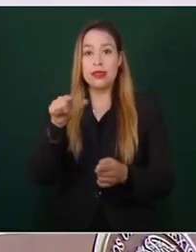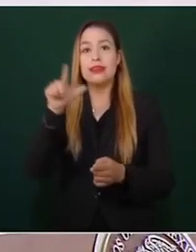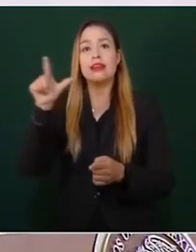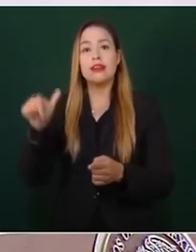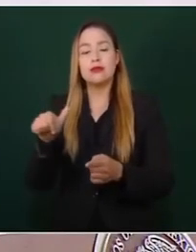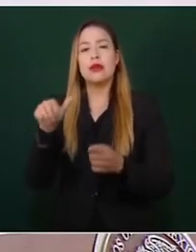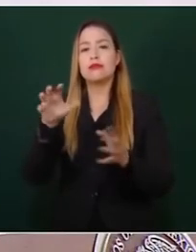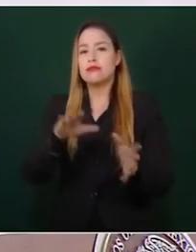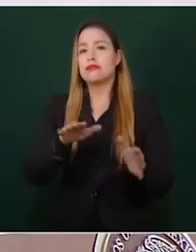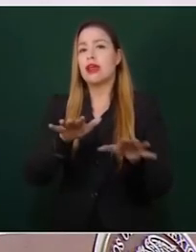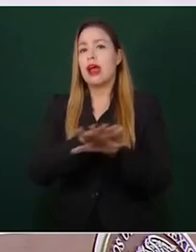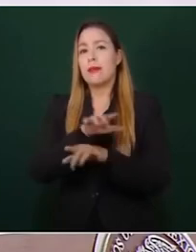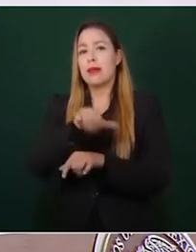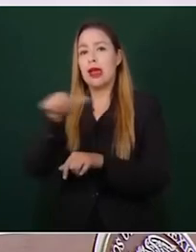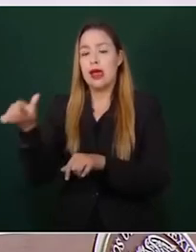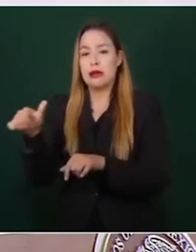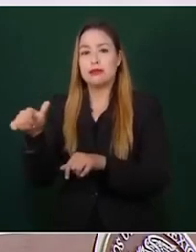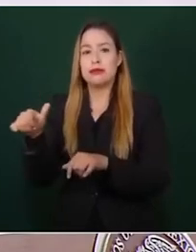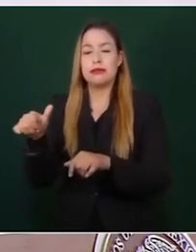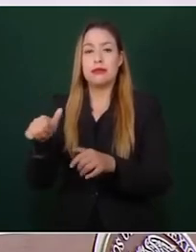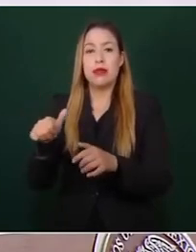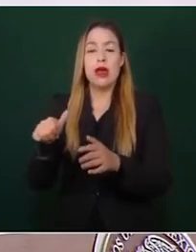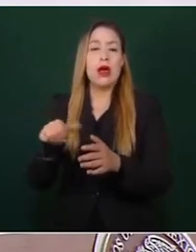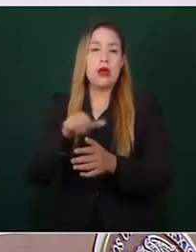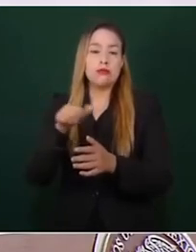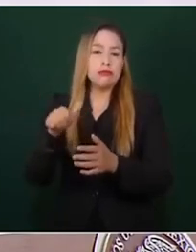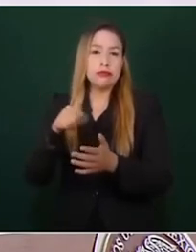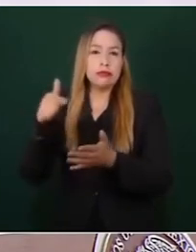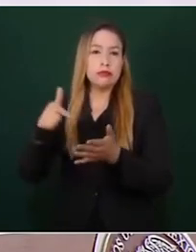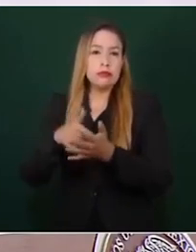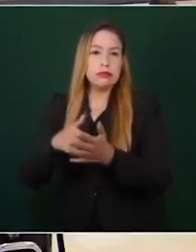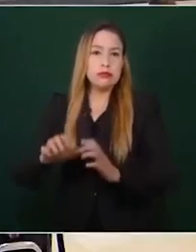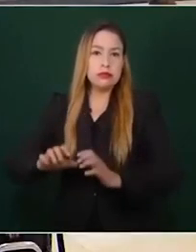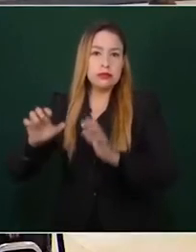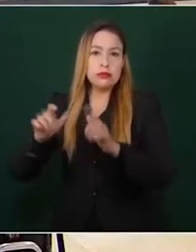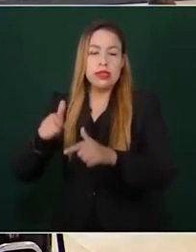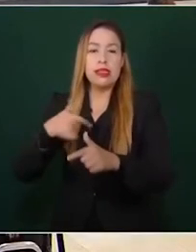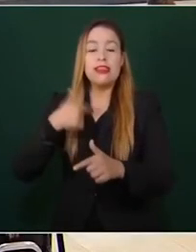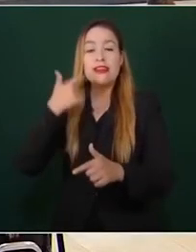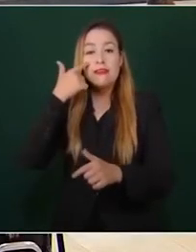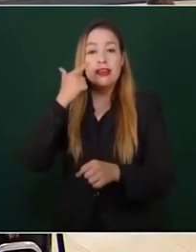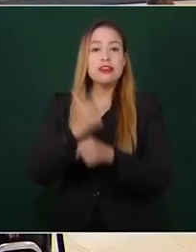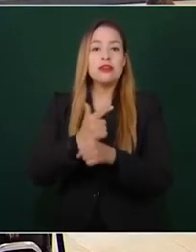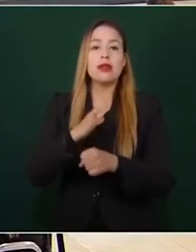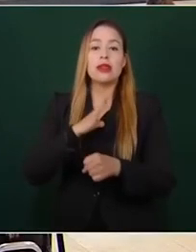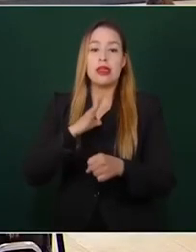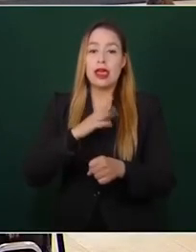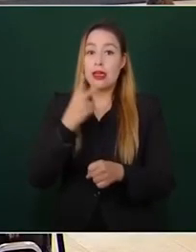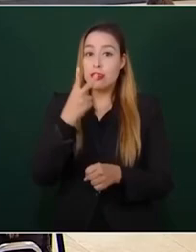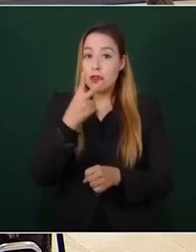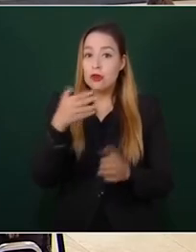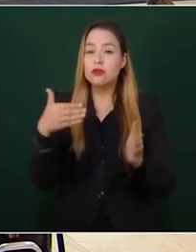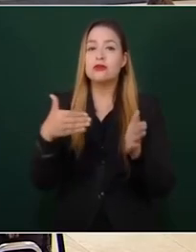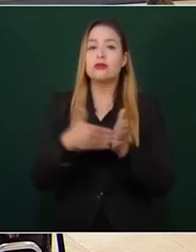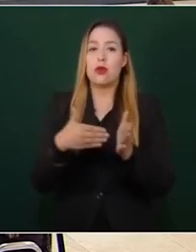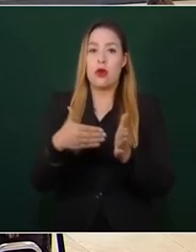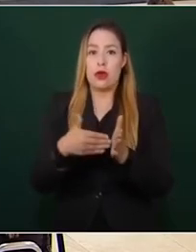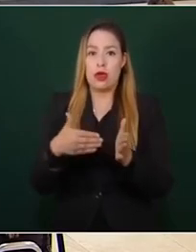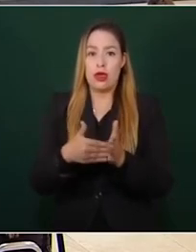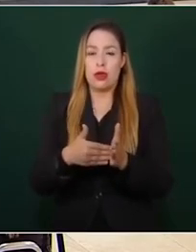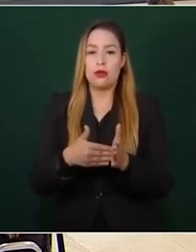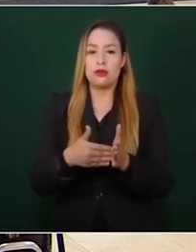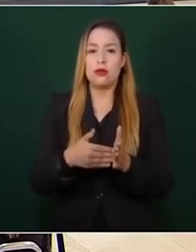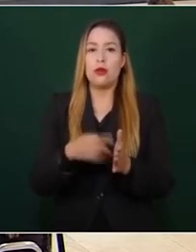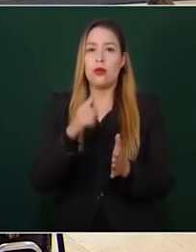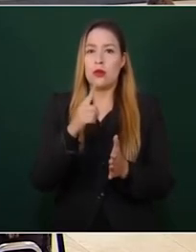instalaciones, ubican dos bloqueos. Aquí un primer bloqueo en Potrerillo de Coria,